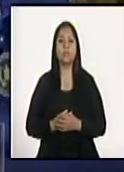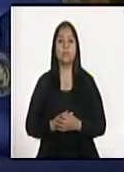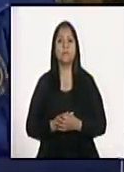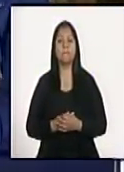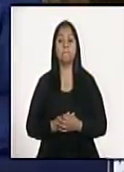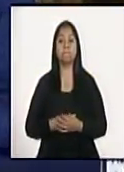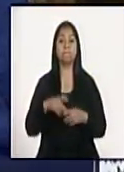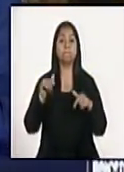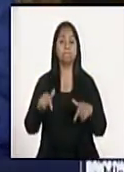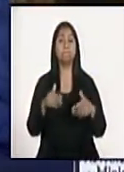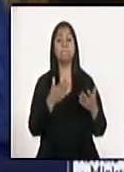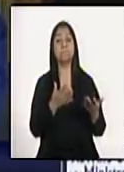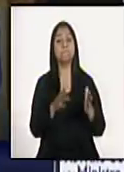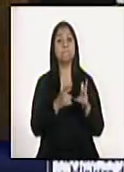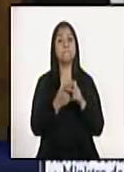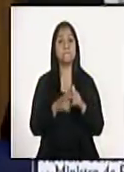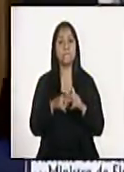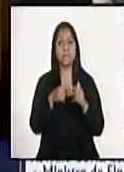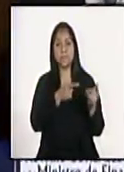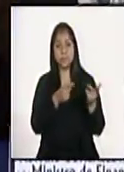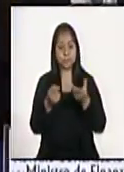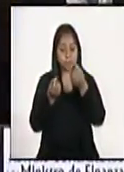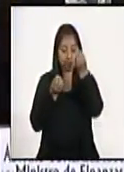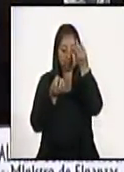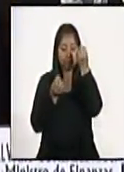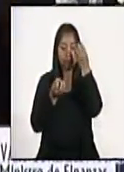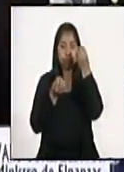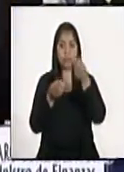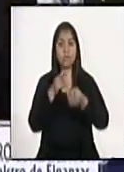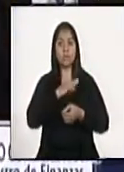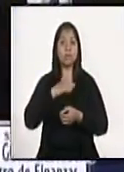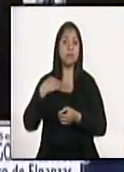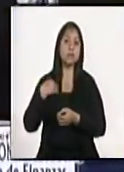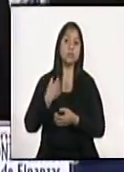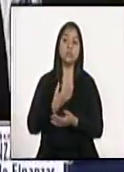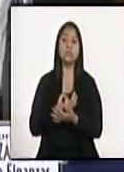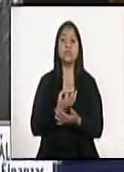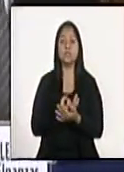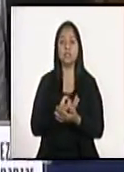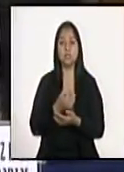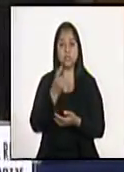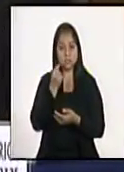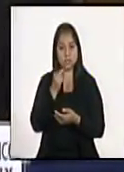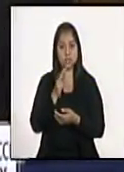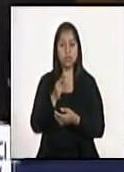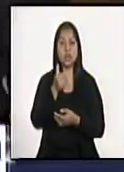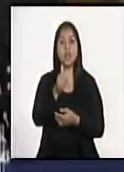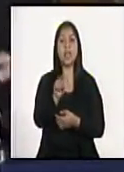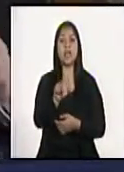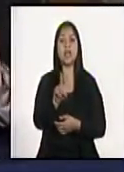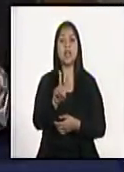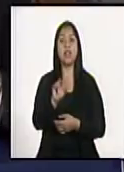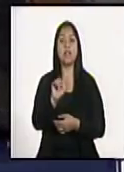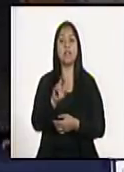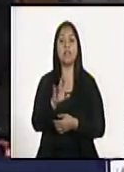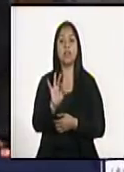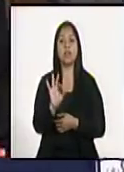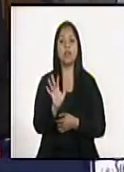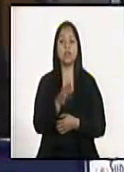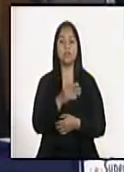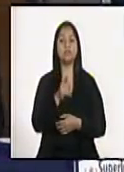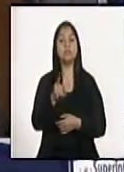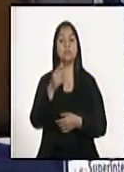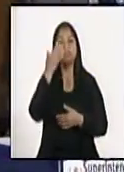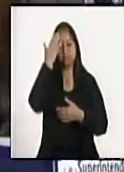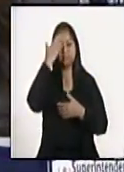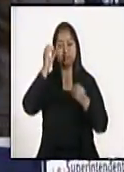Es el momento entonces de escuchar las palabras del ministro de finanzas, el señor Álvaro González Ricci. Muy buenos